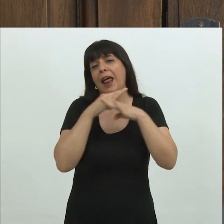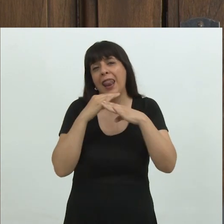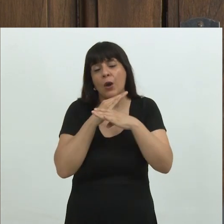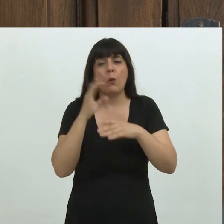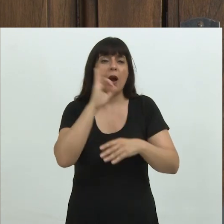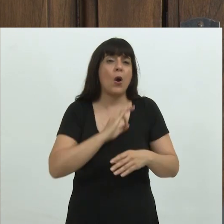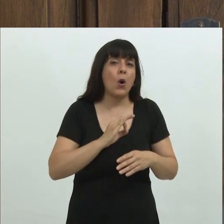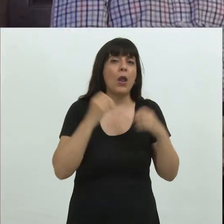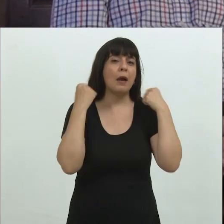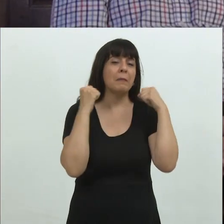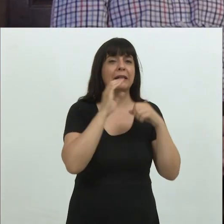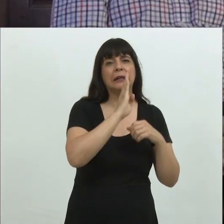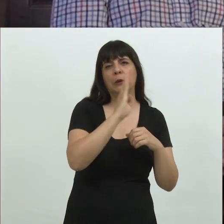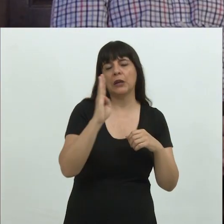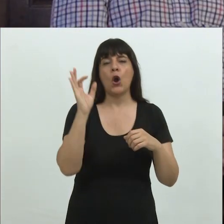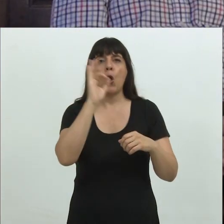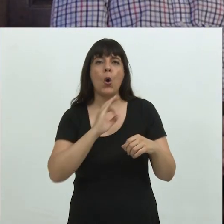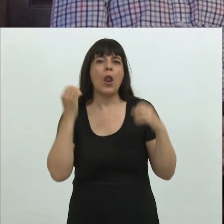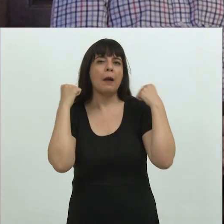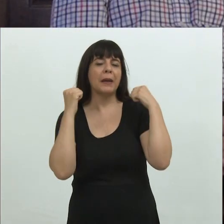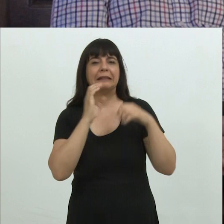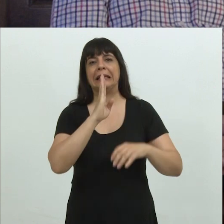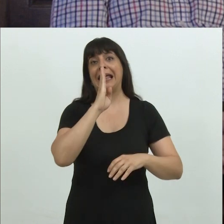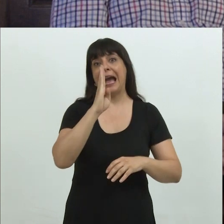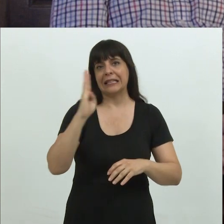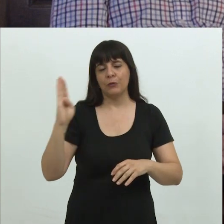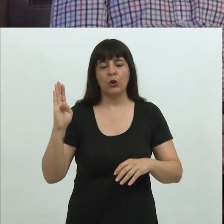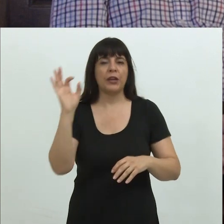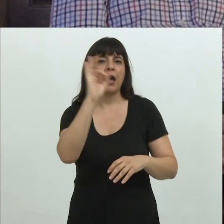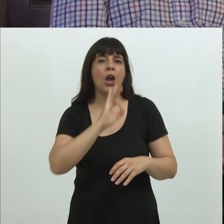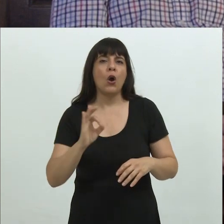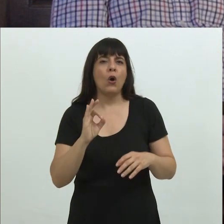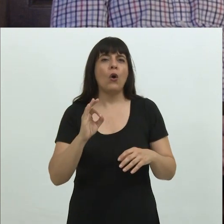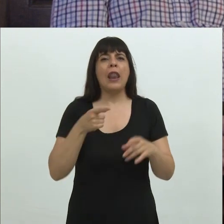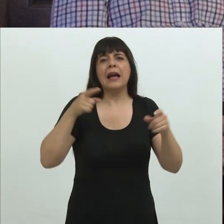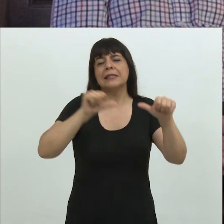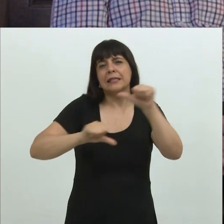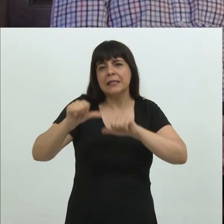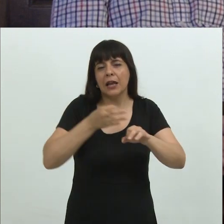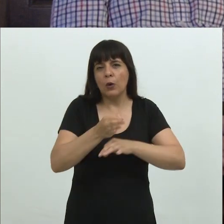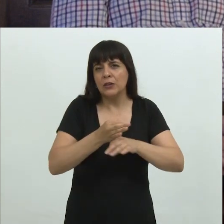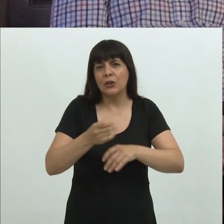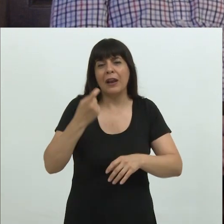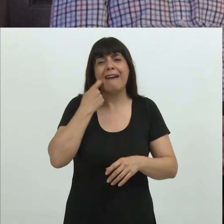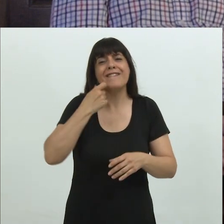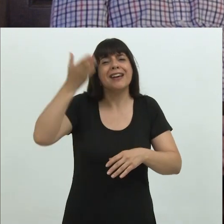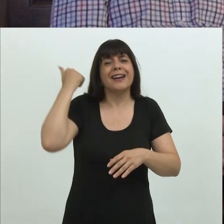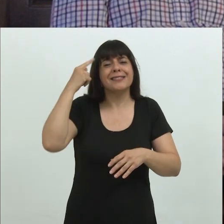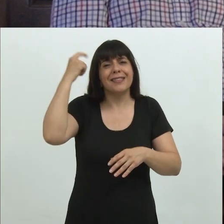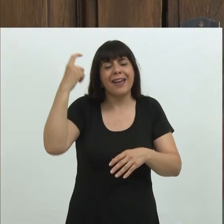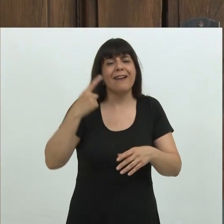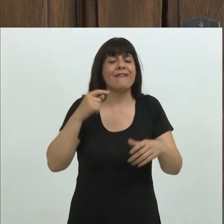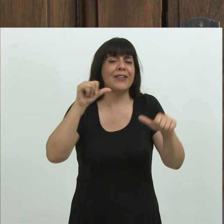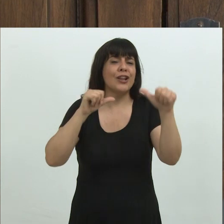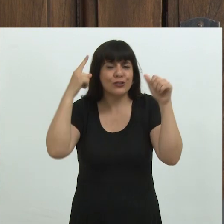bibliotecológicas, archivísticas, las ciencias de la educación, las viejas ideas filosóficas, la literatura,